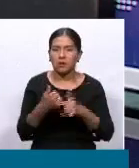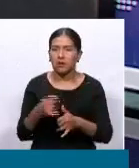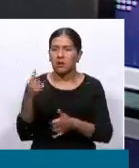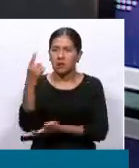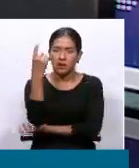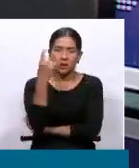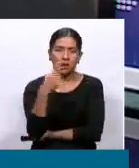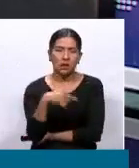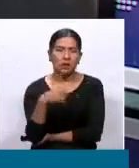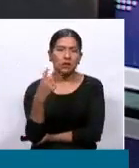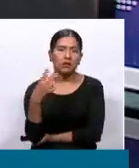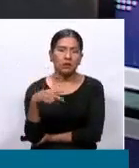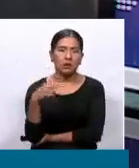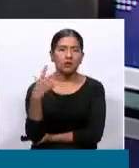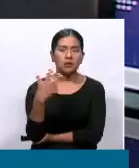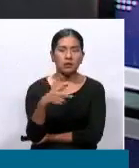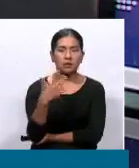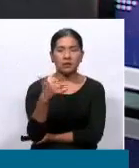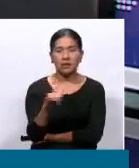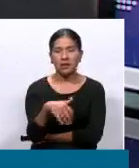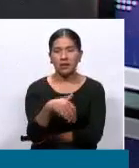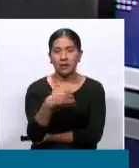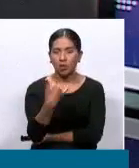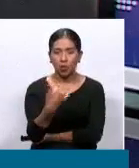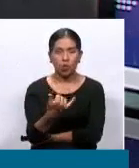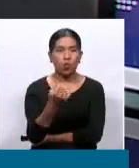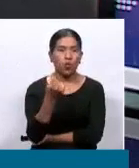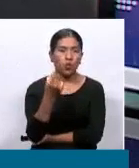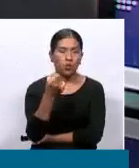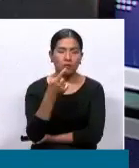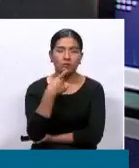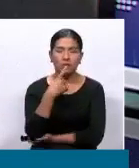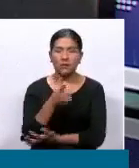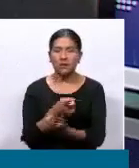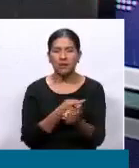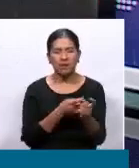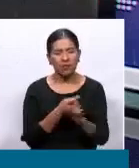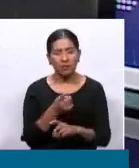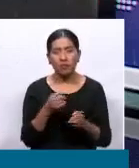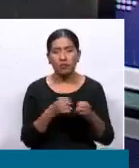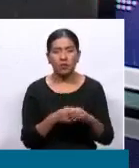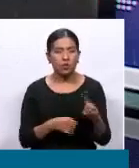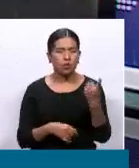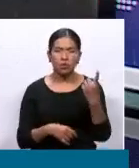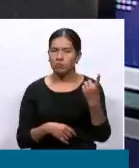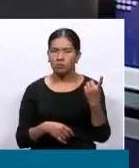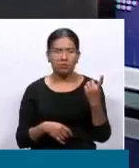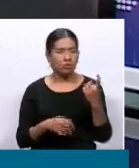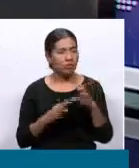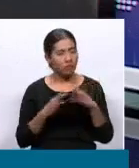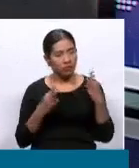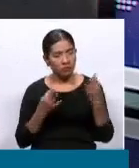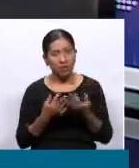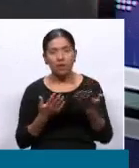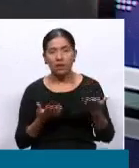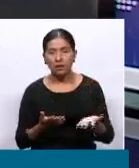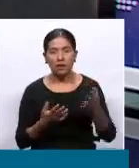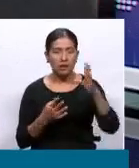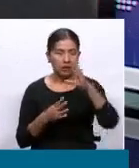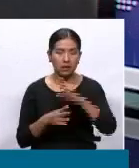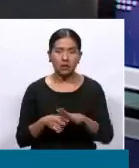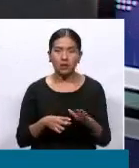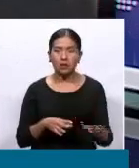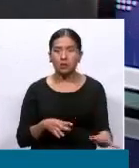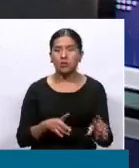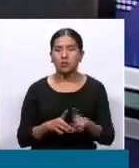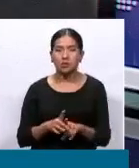le está afectando, no solamente a su diario vivir de esa persona, sino de su familia, y tiene guaguas que tiene que